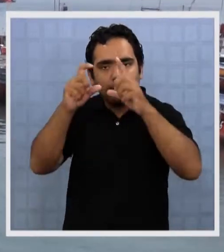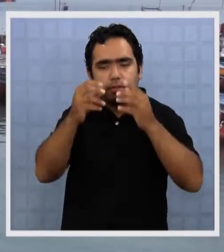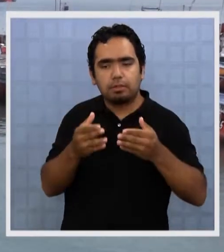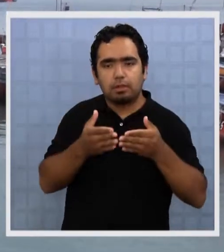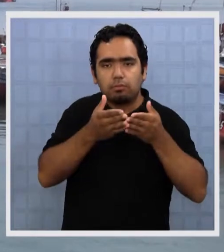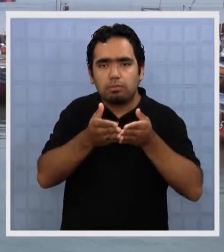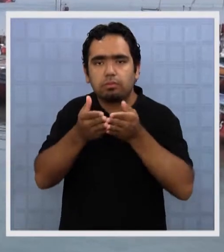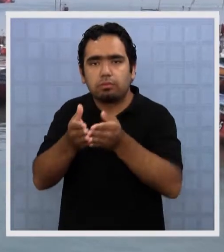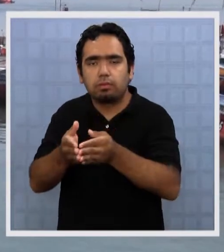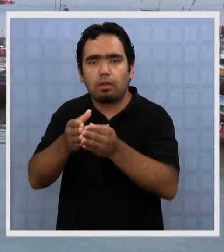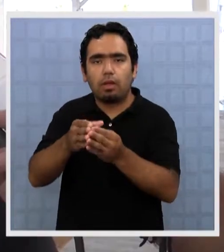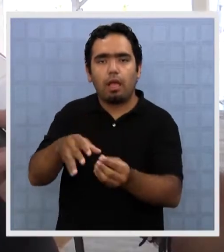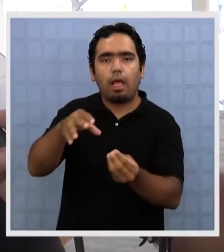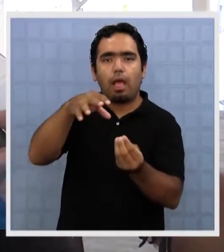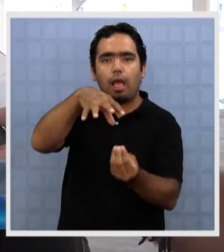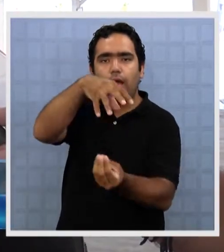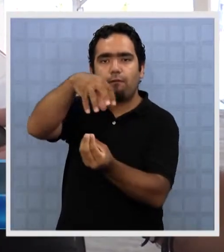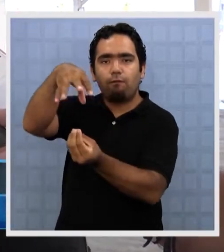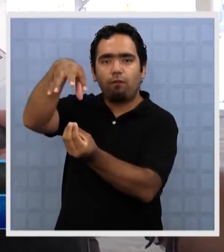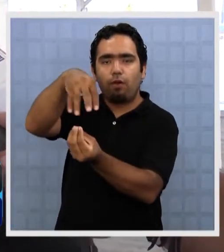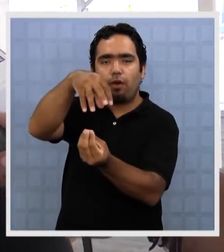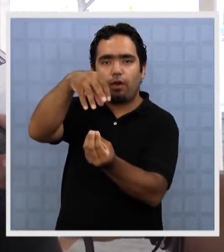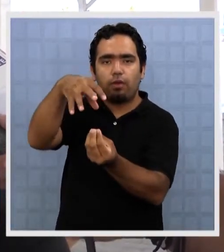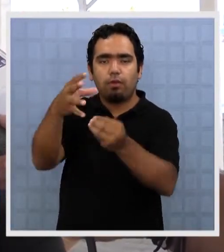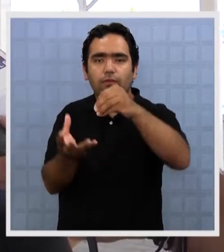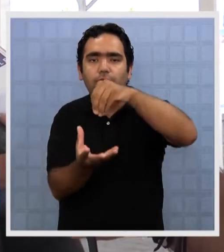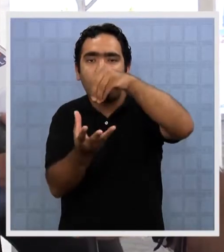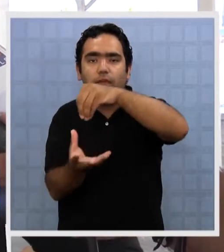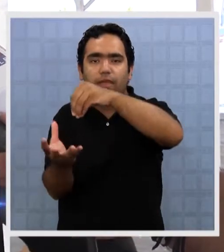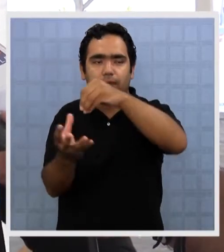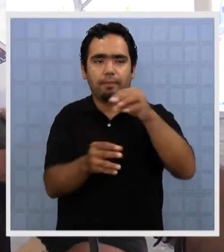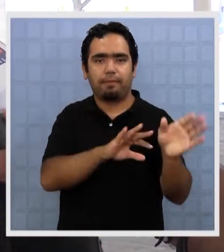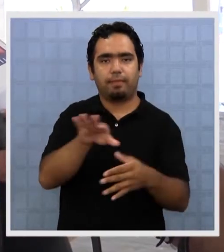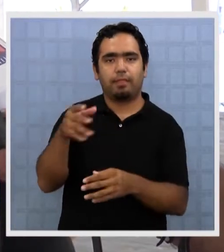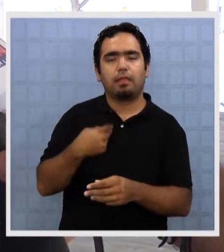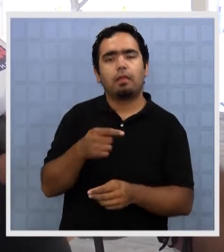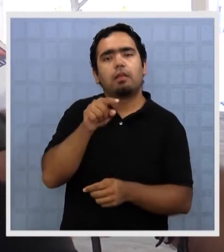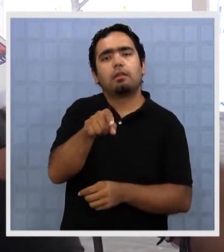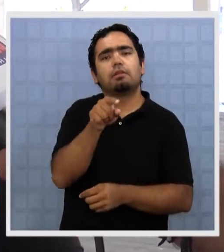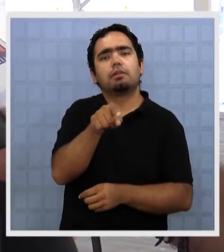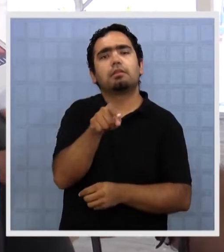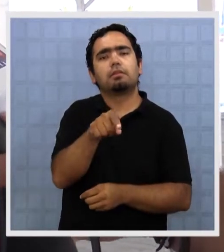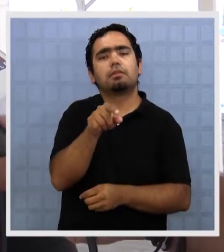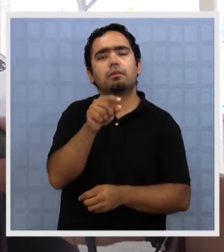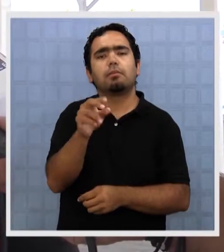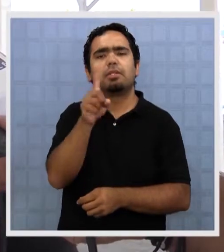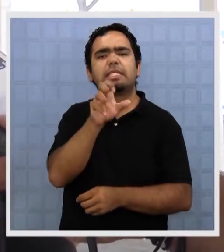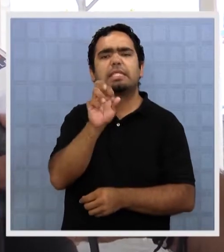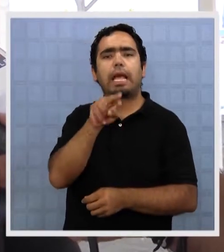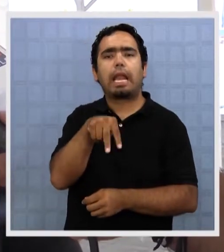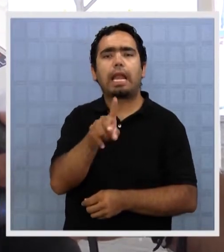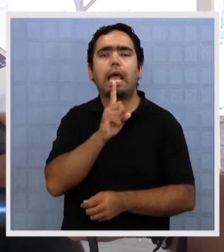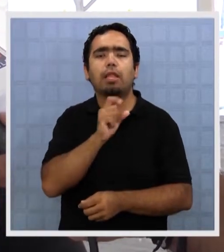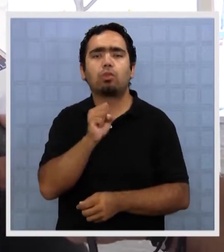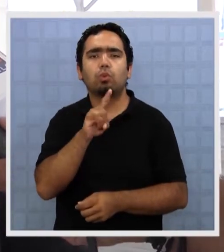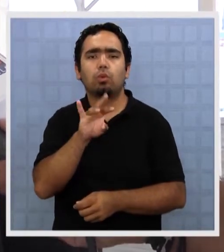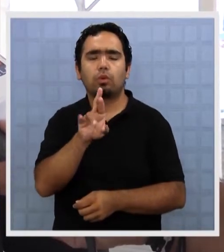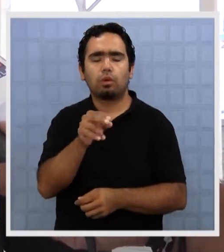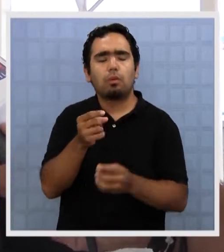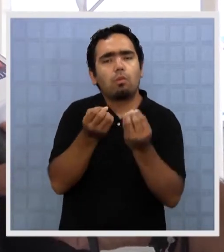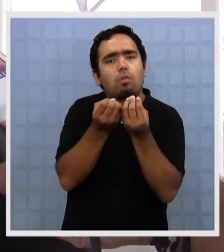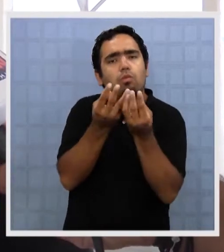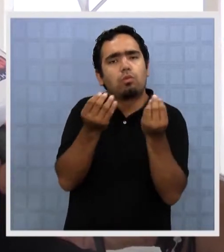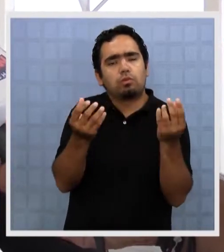Pero no es lo que esperamos nosotros, necesitamos mucho más, mucho más, porque Cernatur es un medio